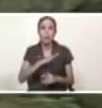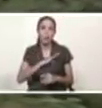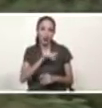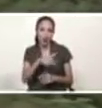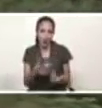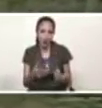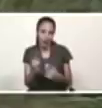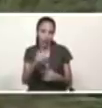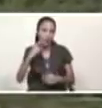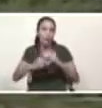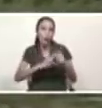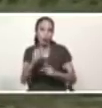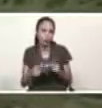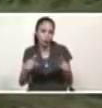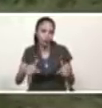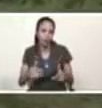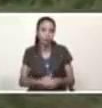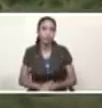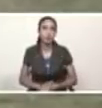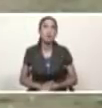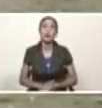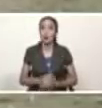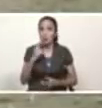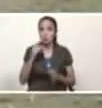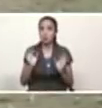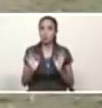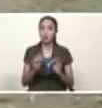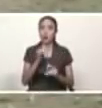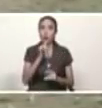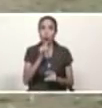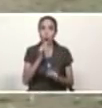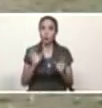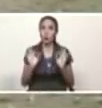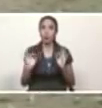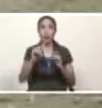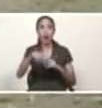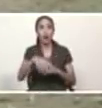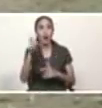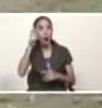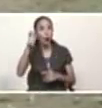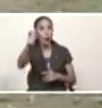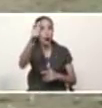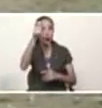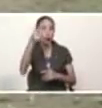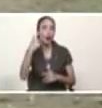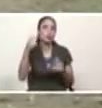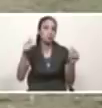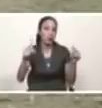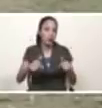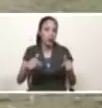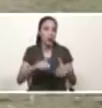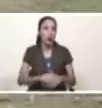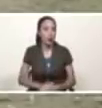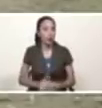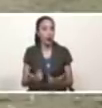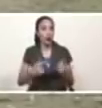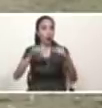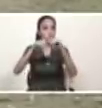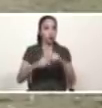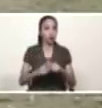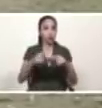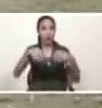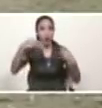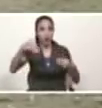decir que aquí tenemos una excelente noticia en el corazón de venezuela en el corazón de huarico aspiramos que este